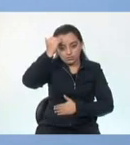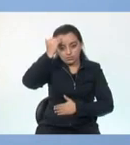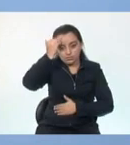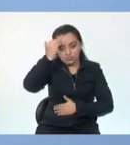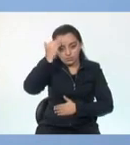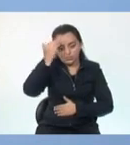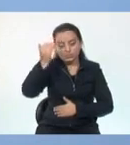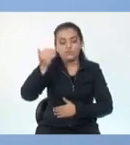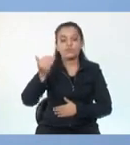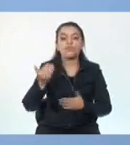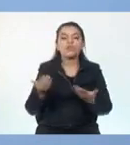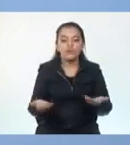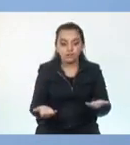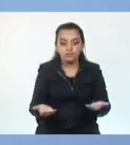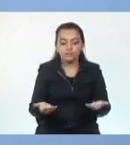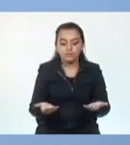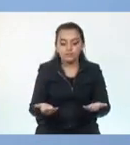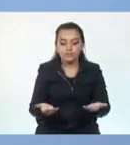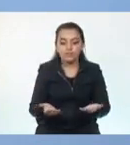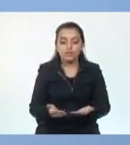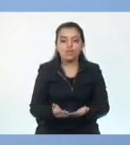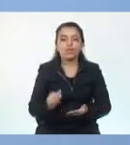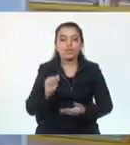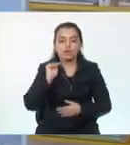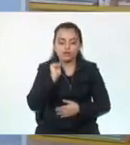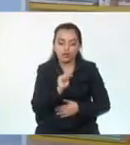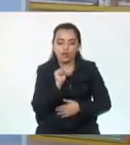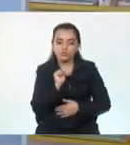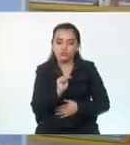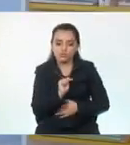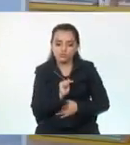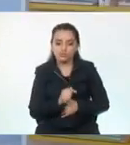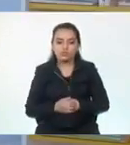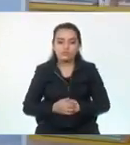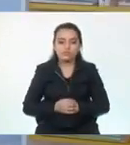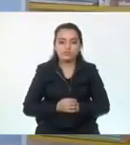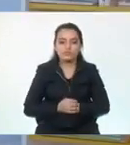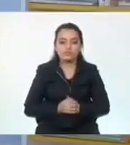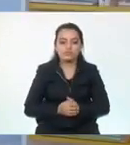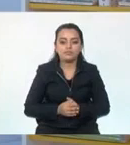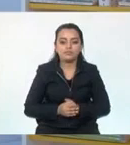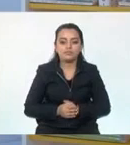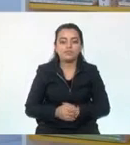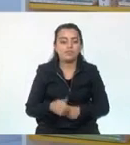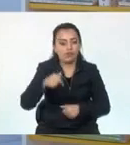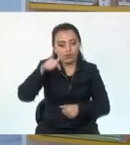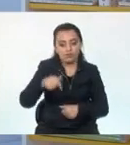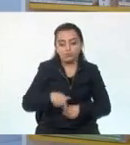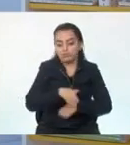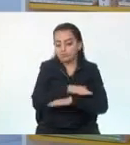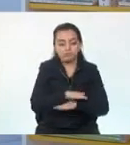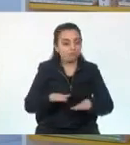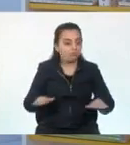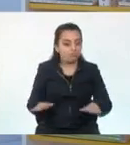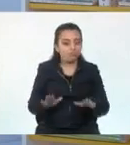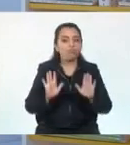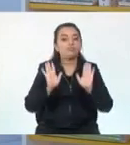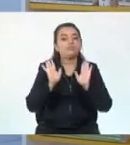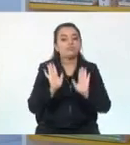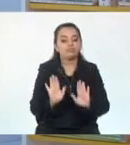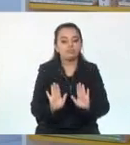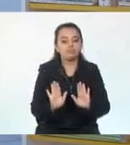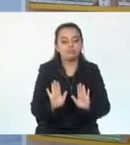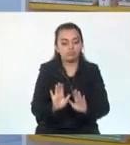a través de todos estos puntos. Por hoy, esto ha sido todo, pero no me voy